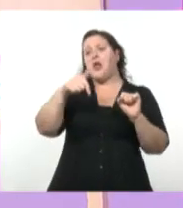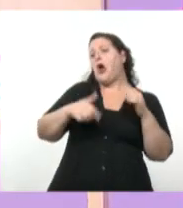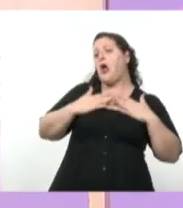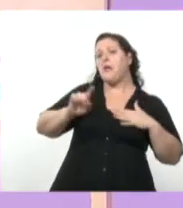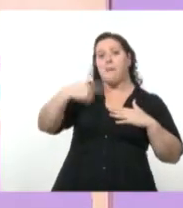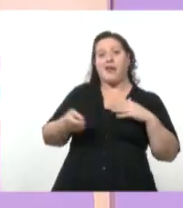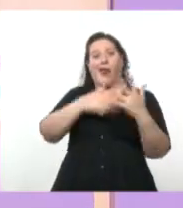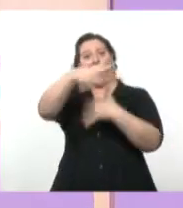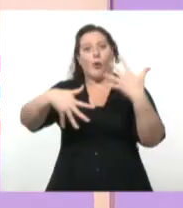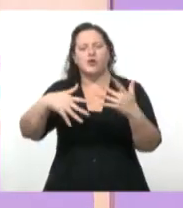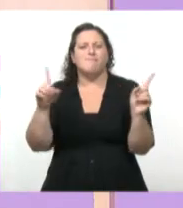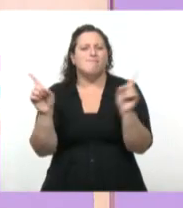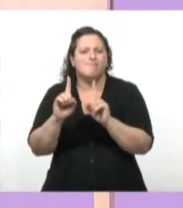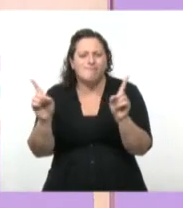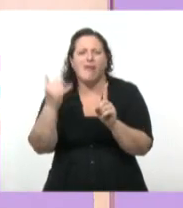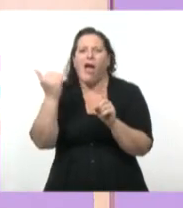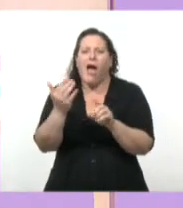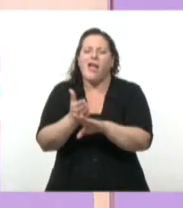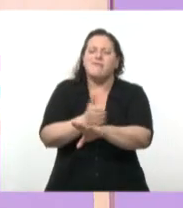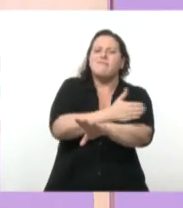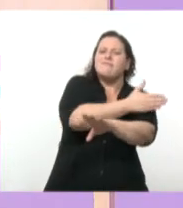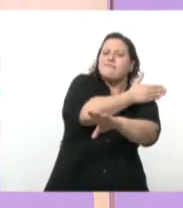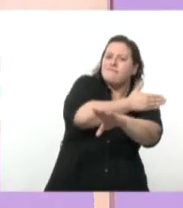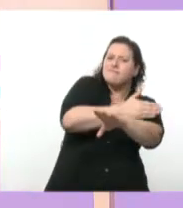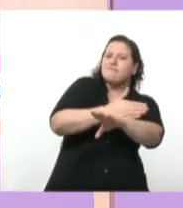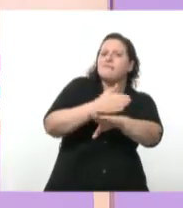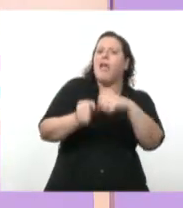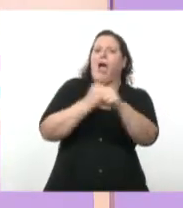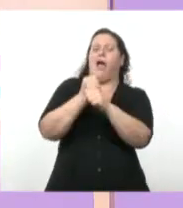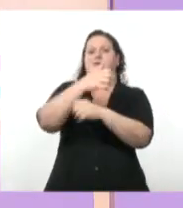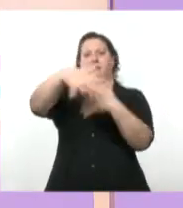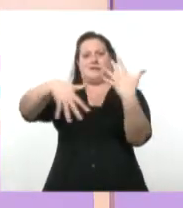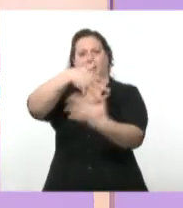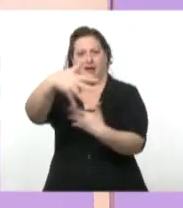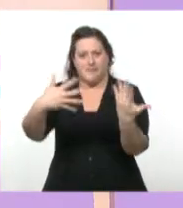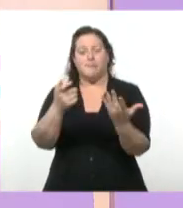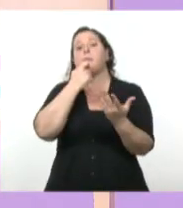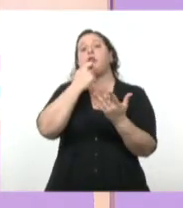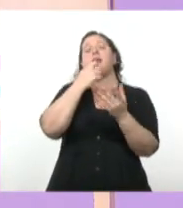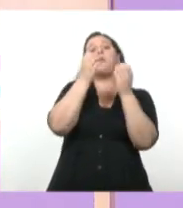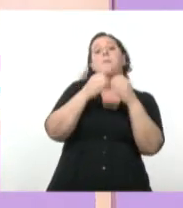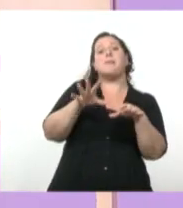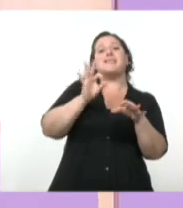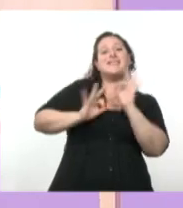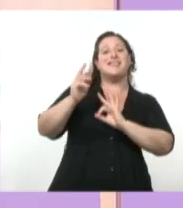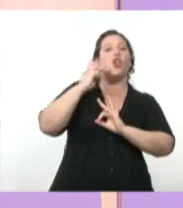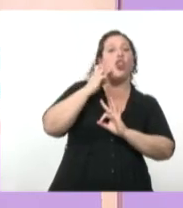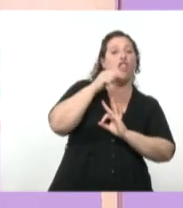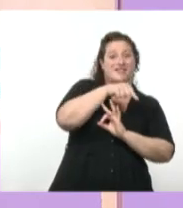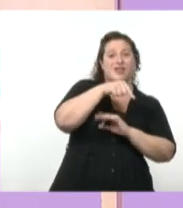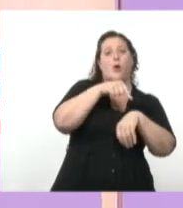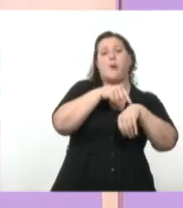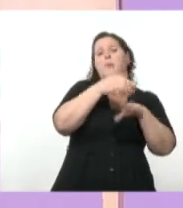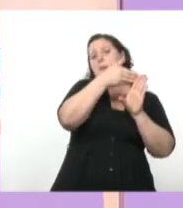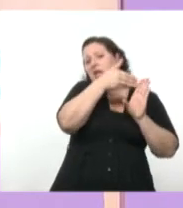repentinamente, sino que recogen ciertas tradiciones. Desde principios del siglo XIX en adelante, nosotros vamos a encontrar en Cuba distintos